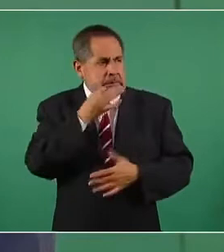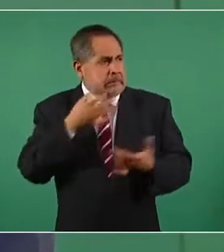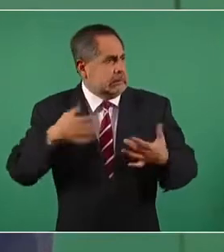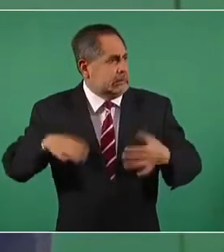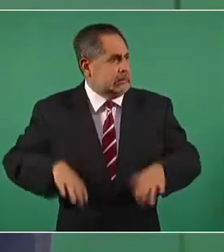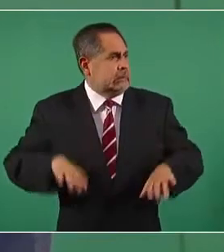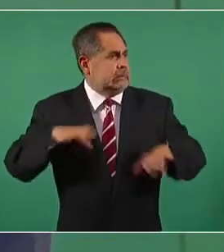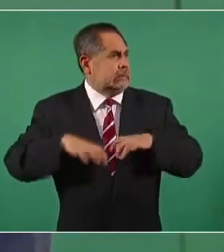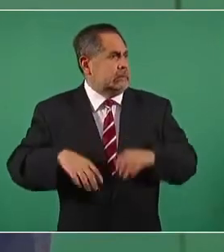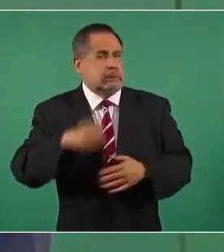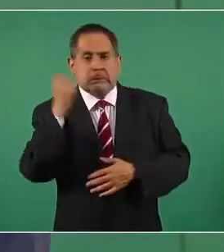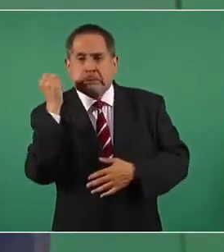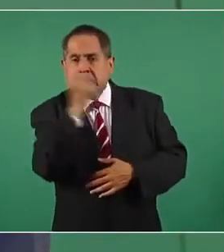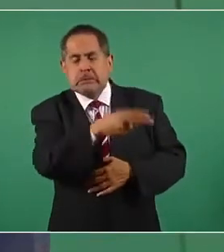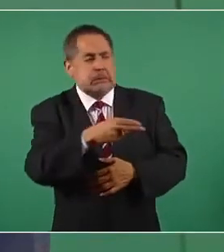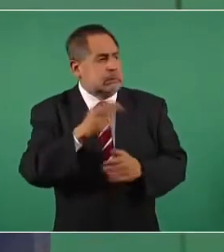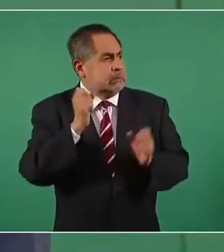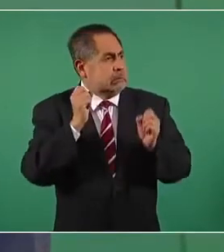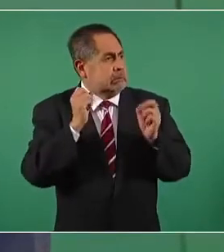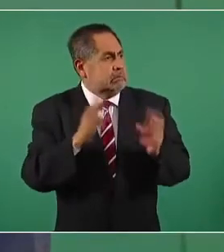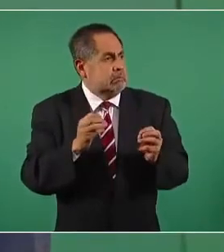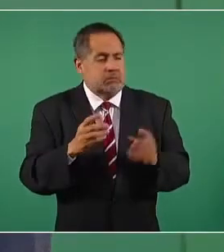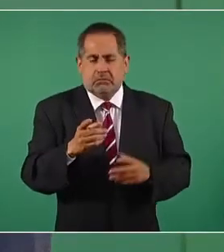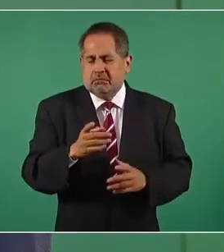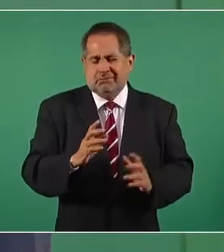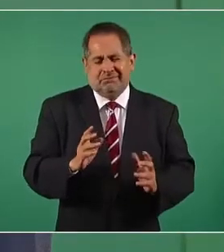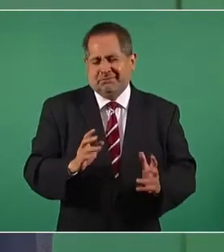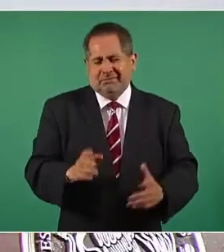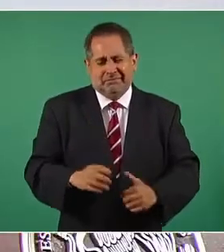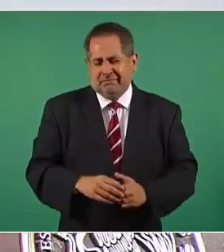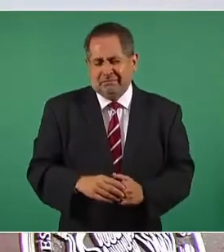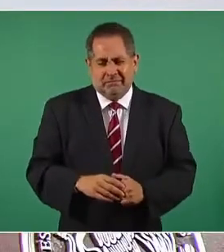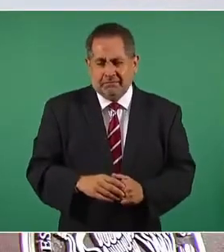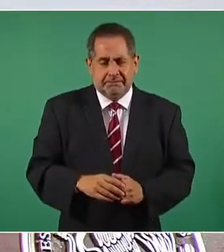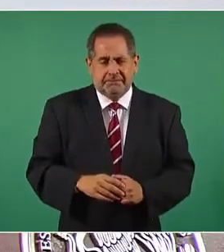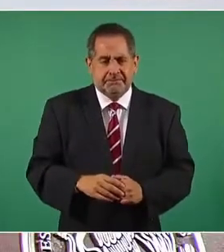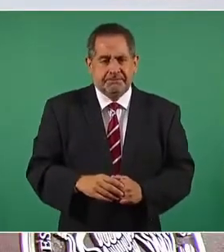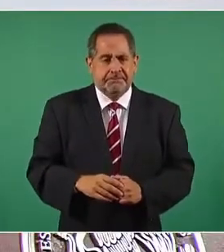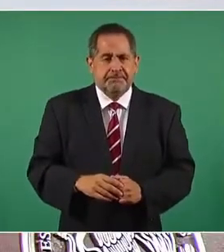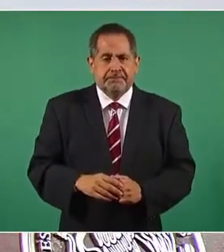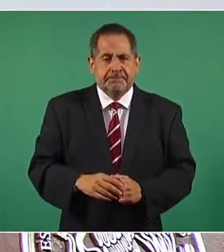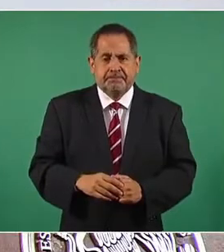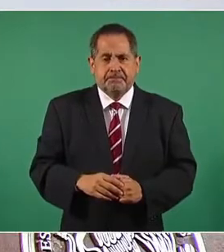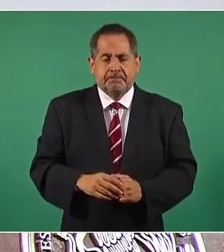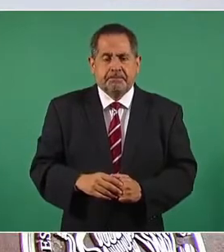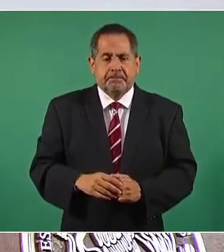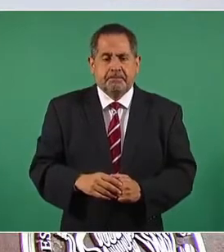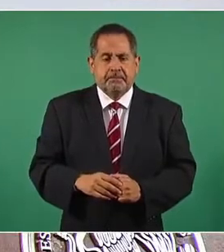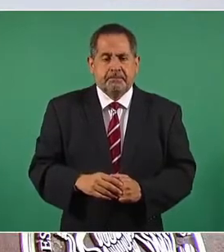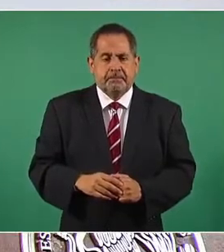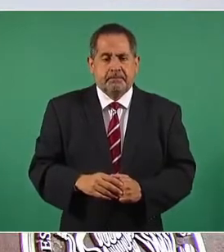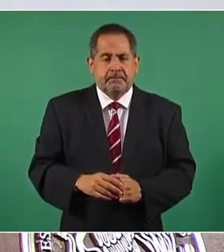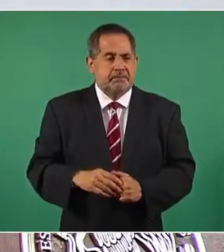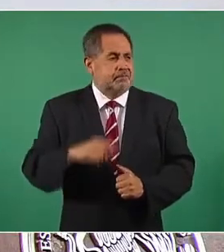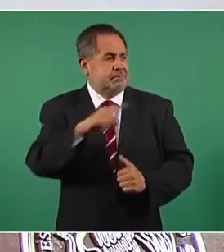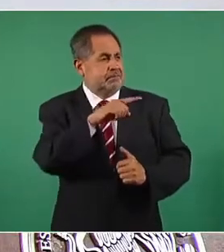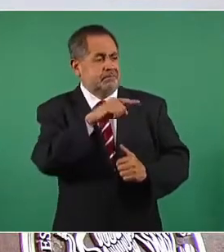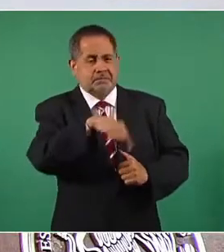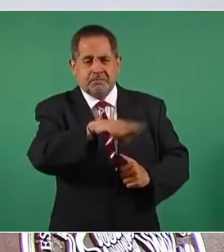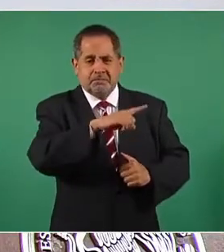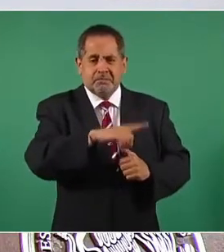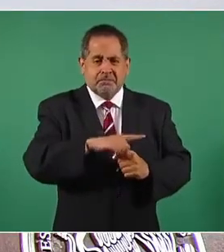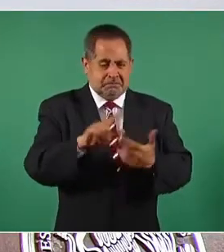con violaciones